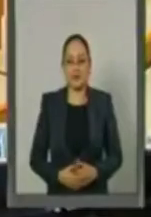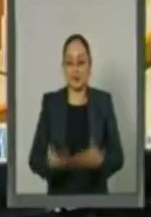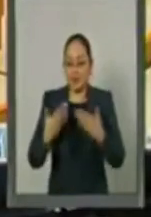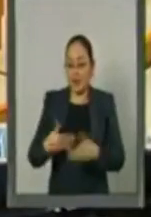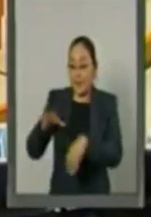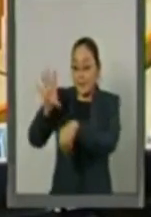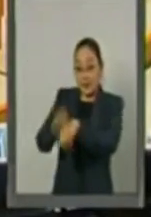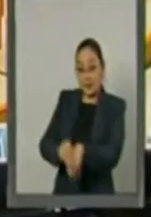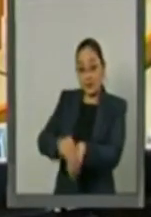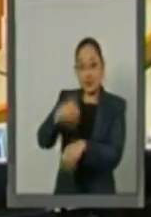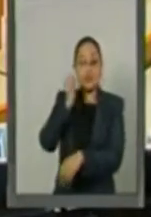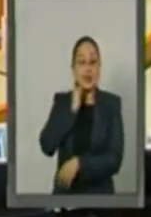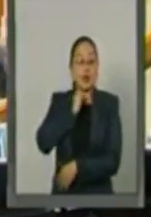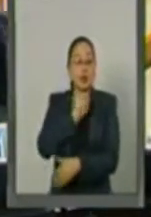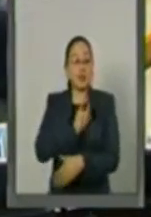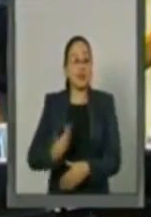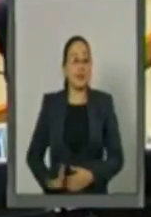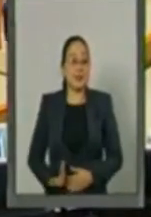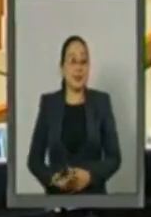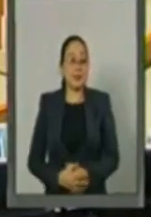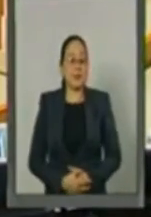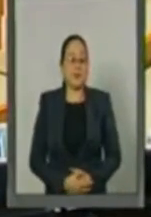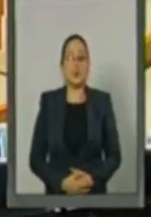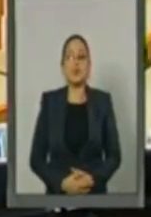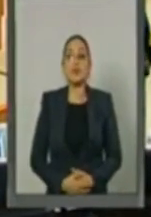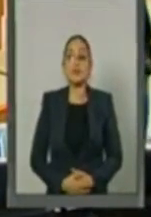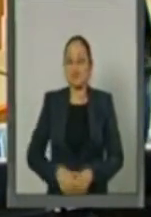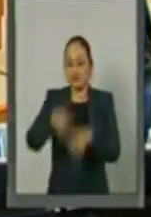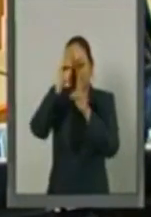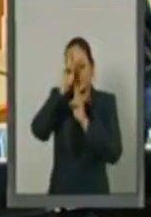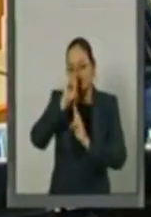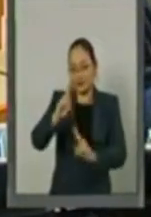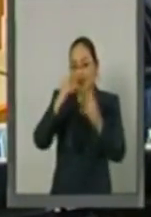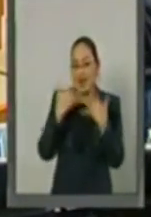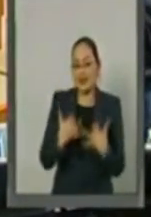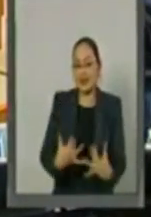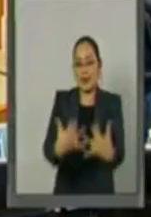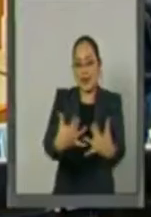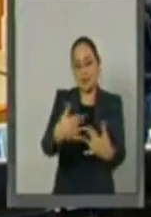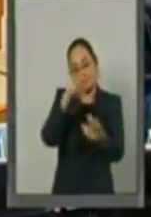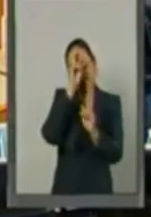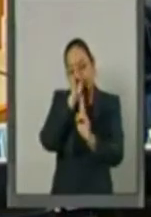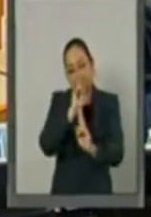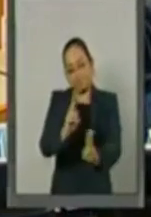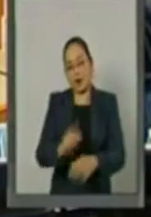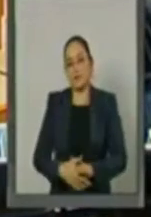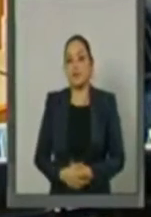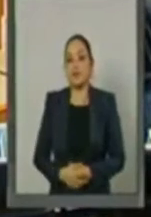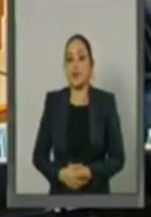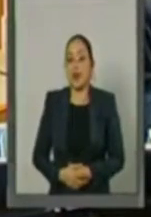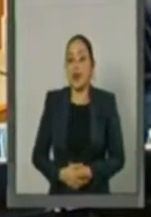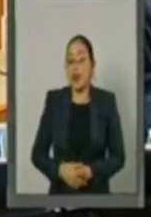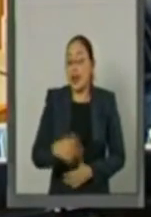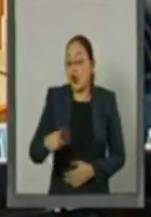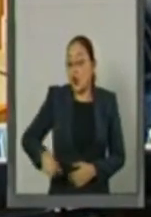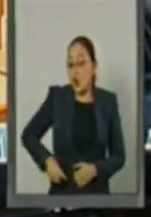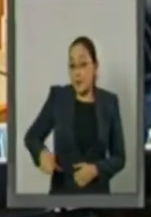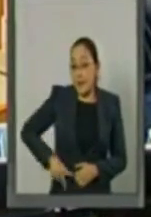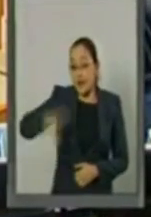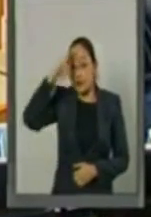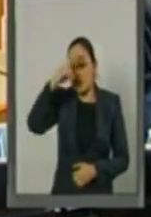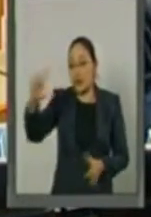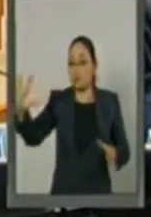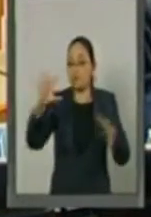Buen día, senador presidente, honorable asamblea, la adopción del Estado mexicano del